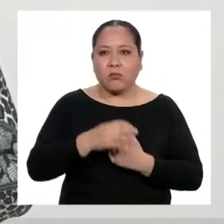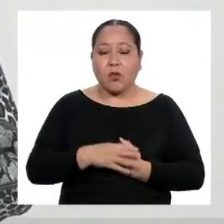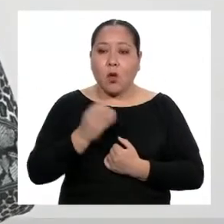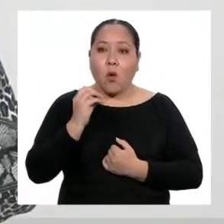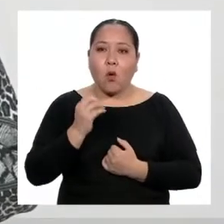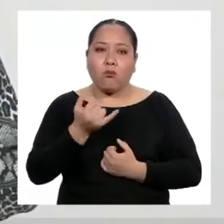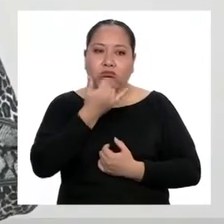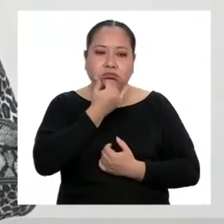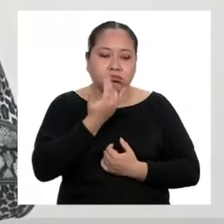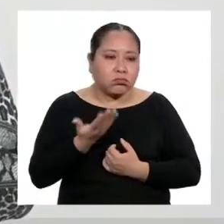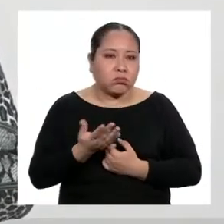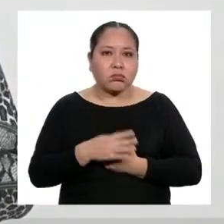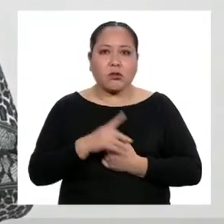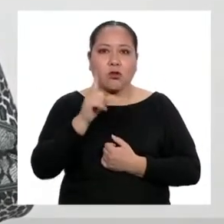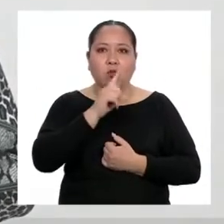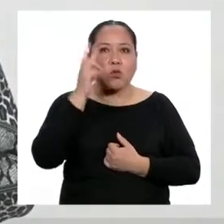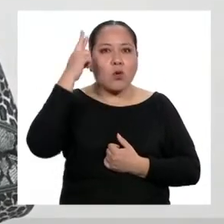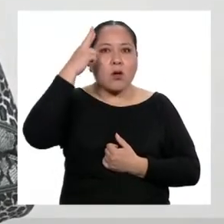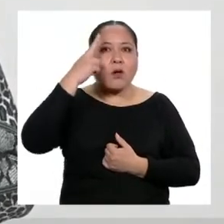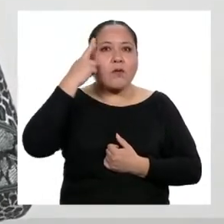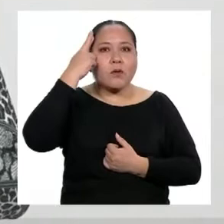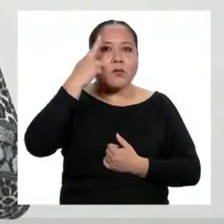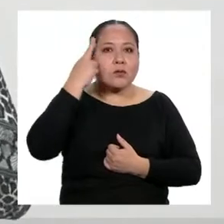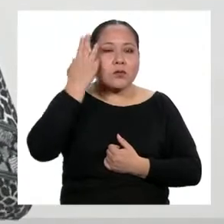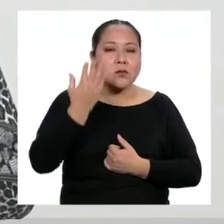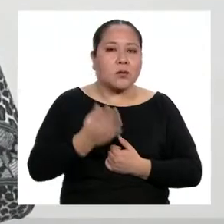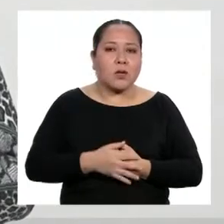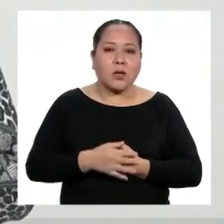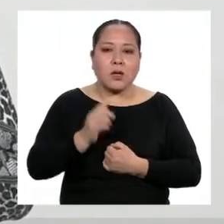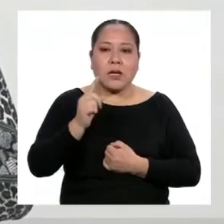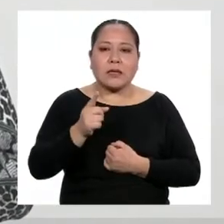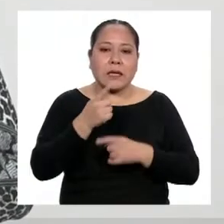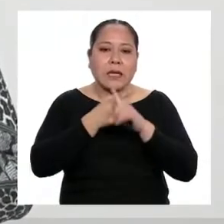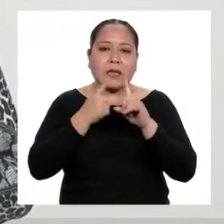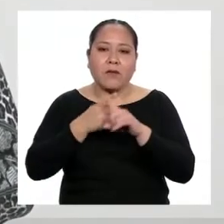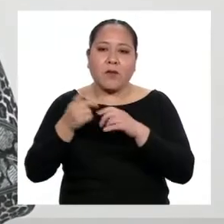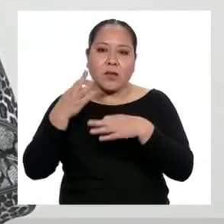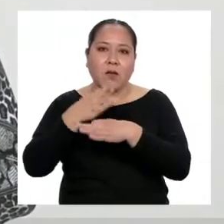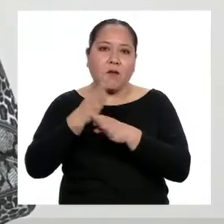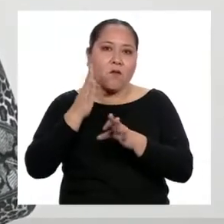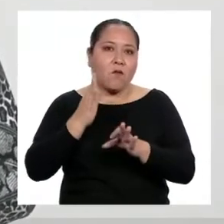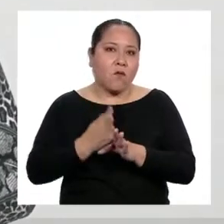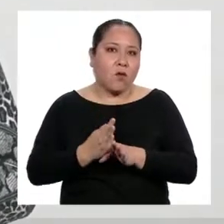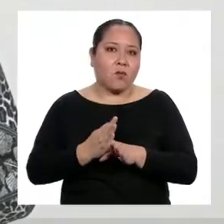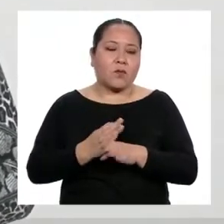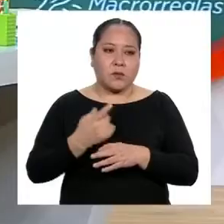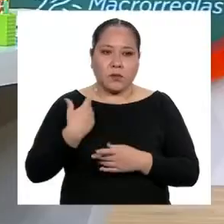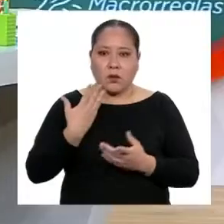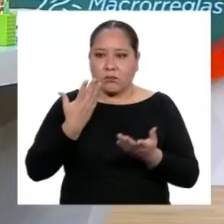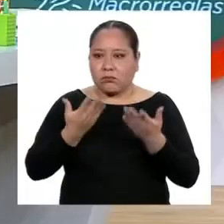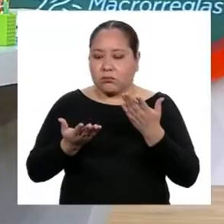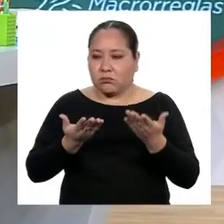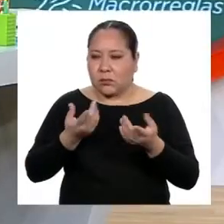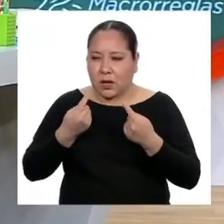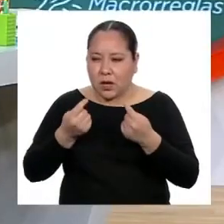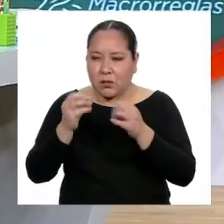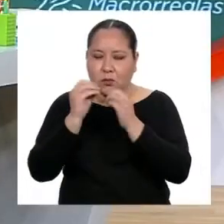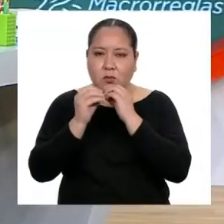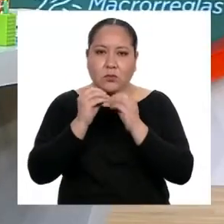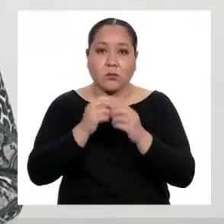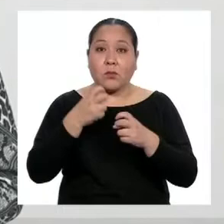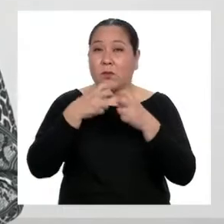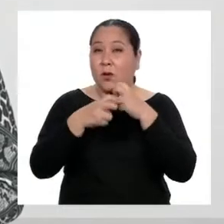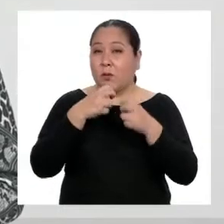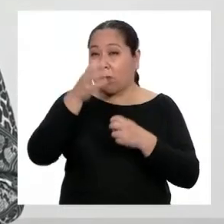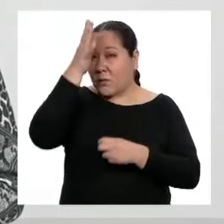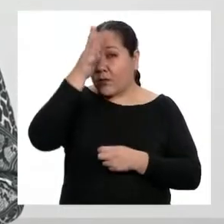errores, al no reflexionar en torno a las diversas situaciones que enfrentamos. ¿Problemas con sus